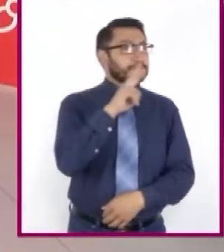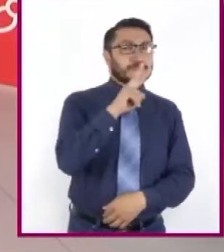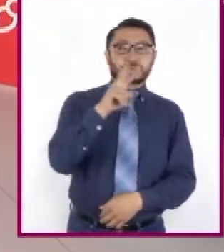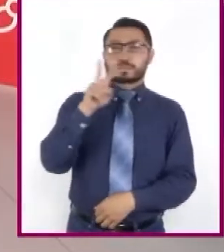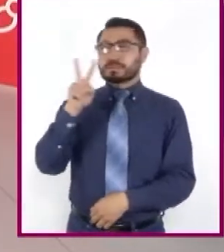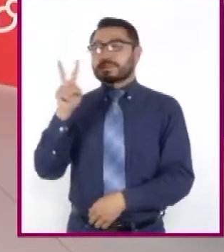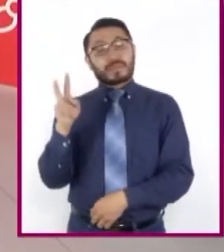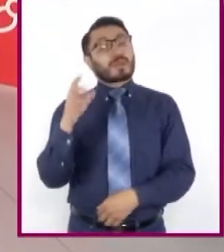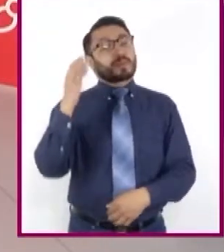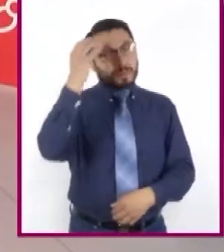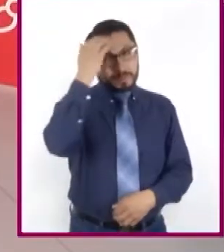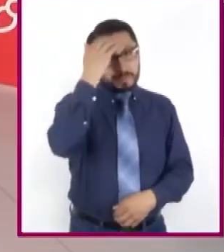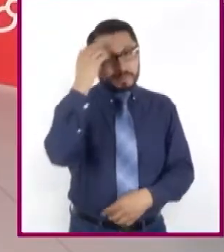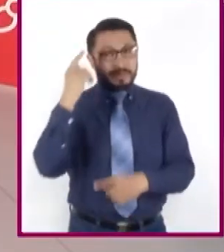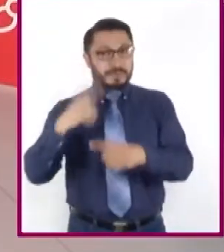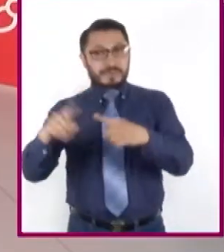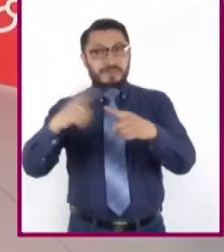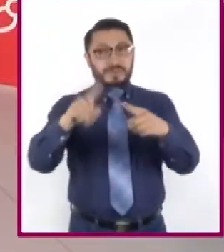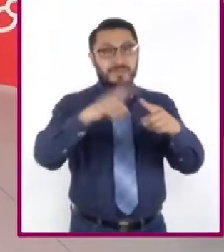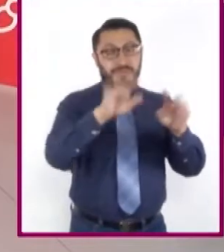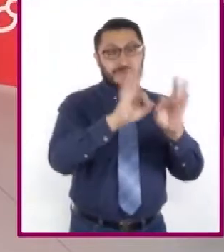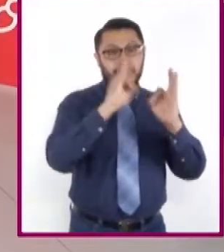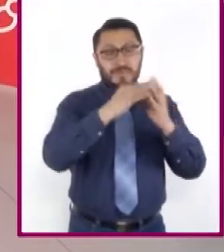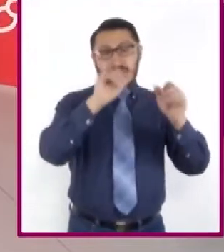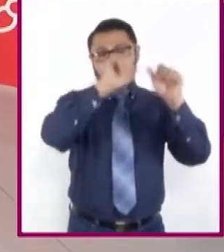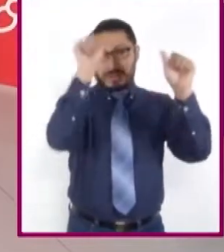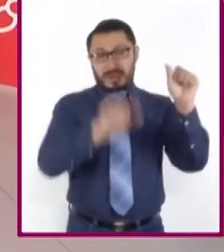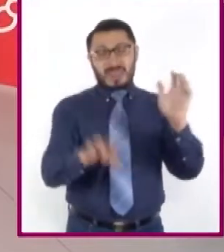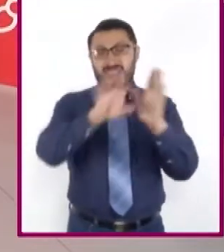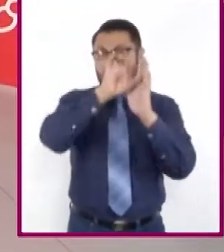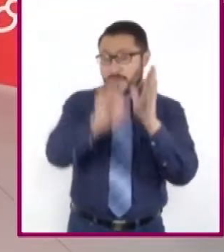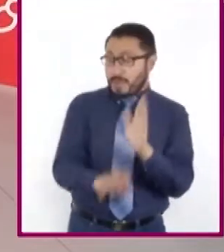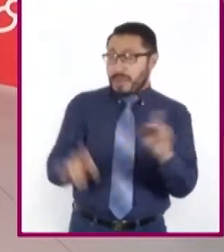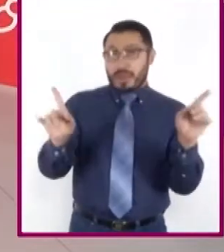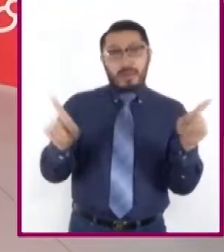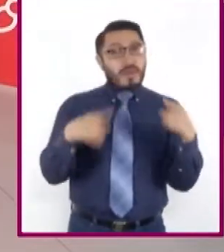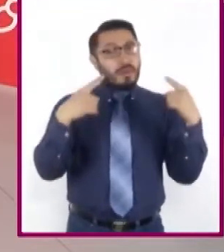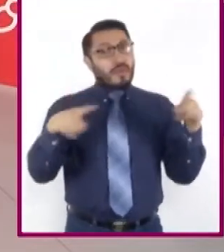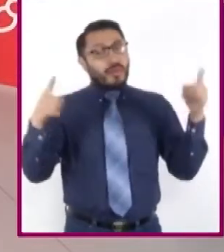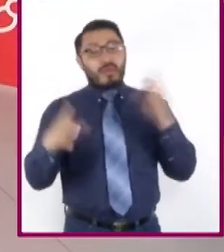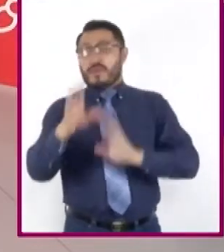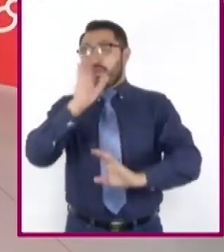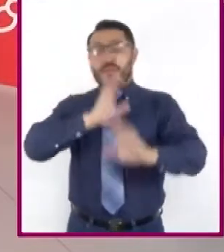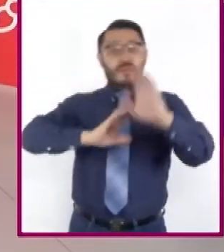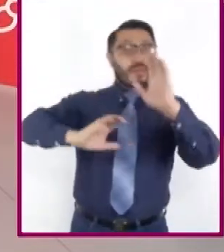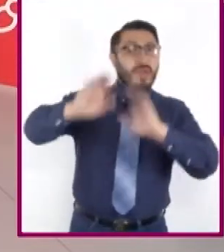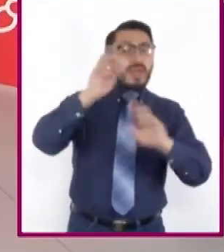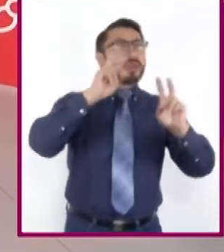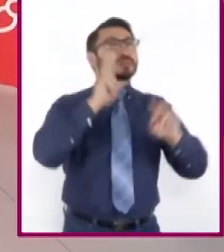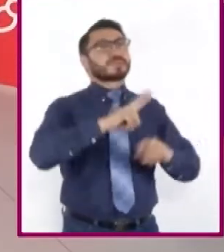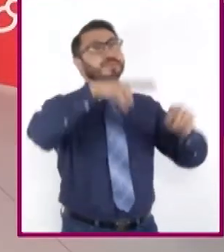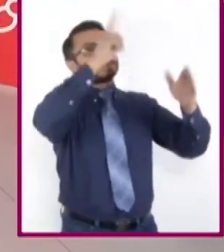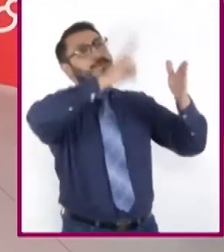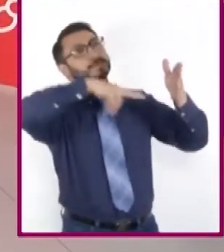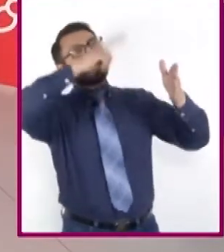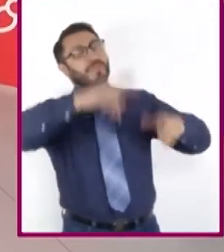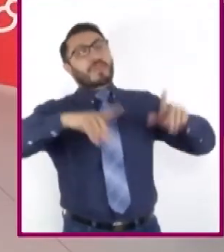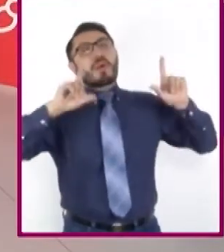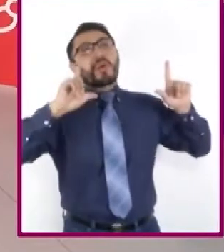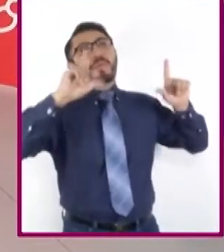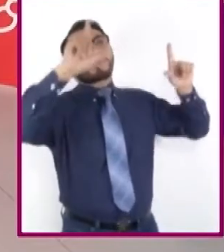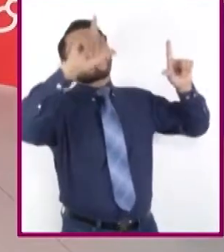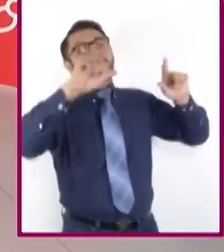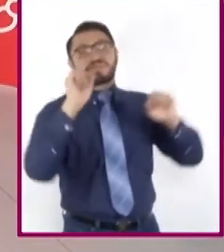lenguajes artísticos, como cuando escuchan sus canciones favoritas, ven una pintura, un mural o ven alguna